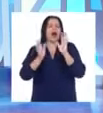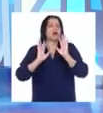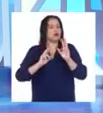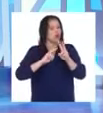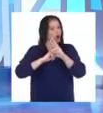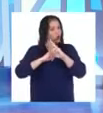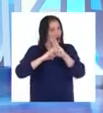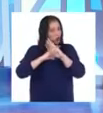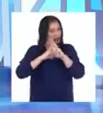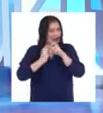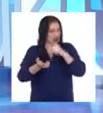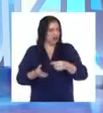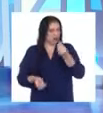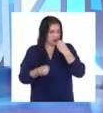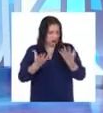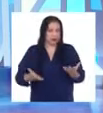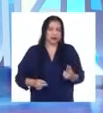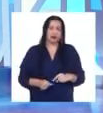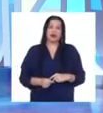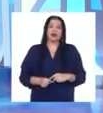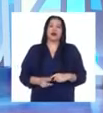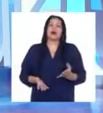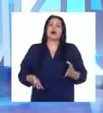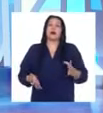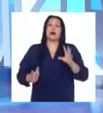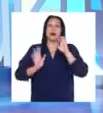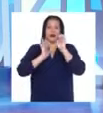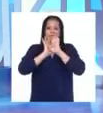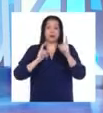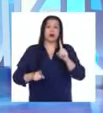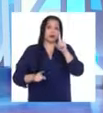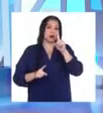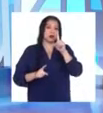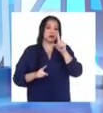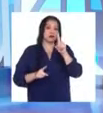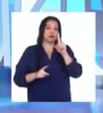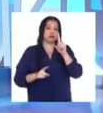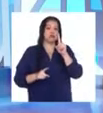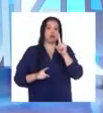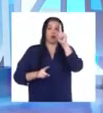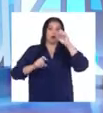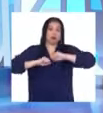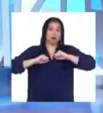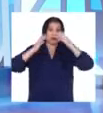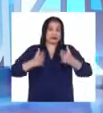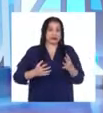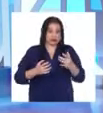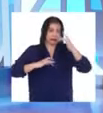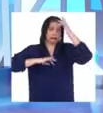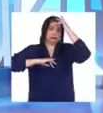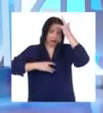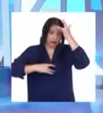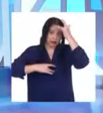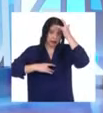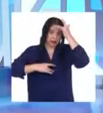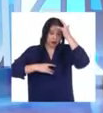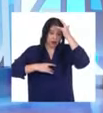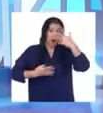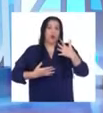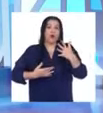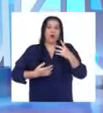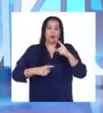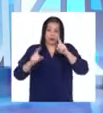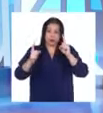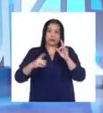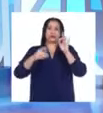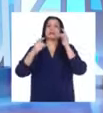Es decir, cuando el día que nosotros o un deportista se enferma, lo primero que hacemos es contactarnos con nuestro